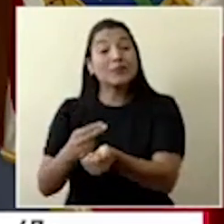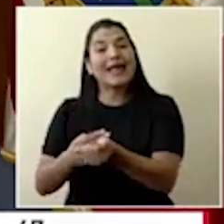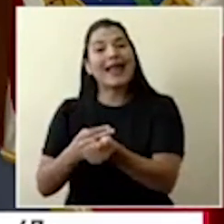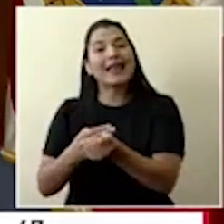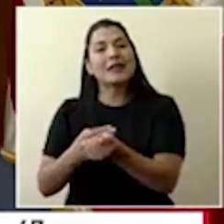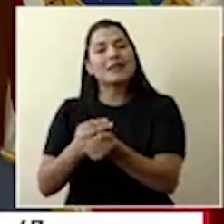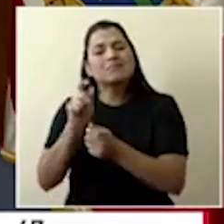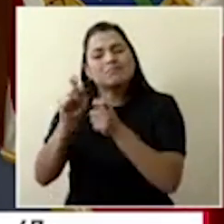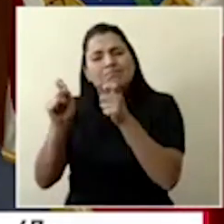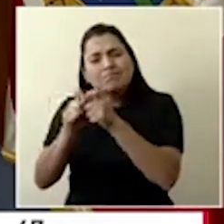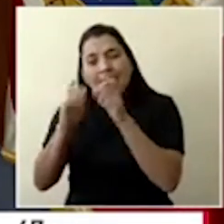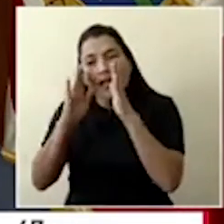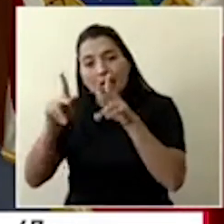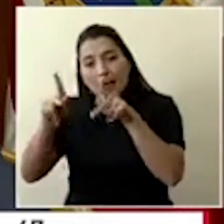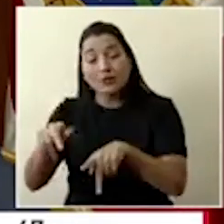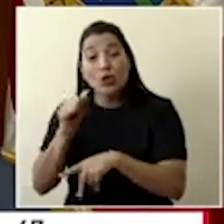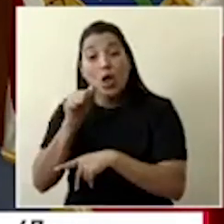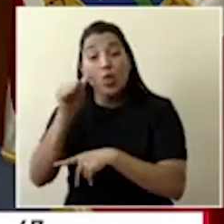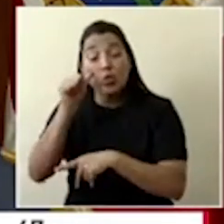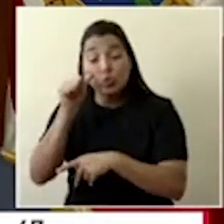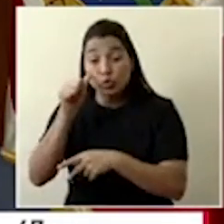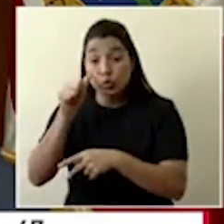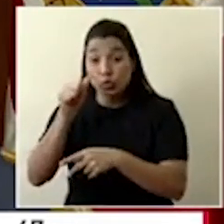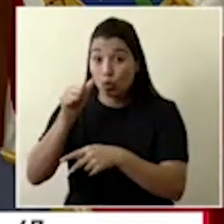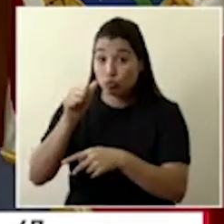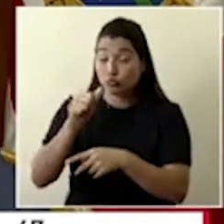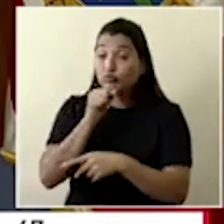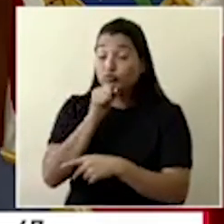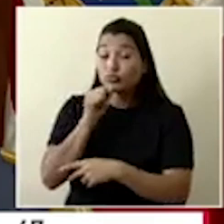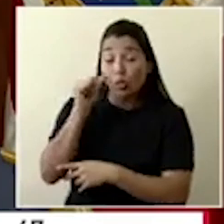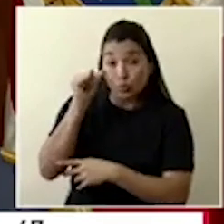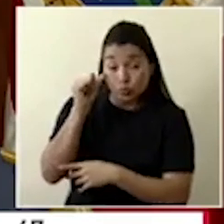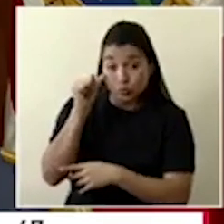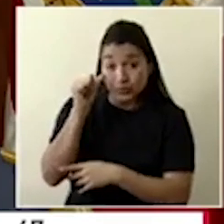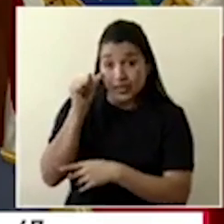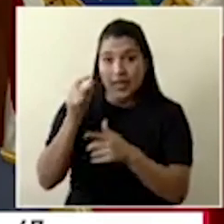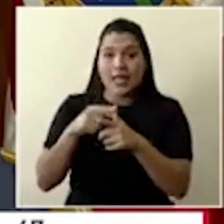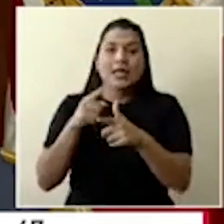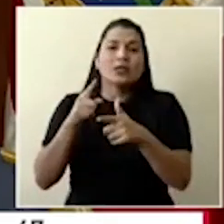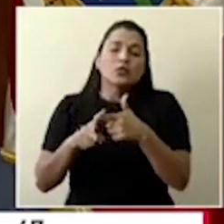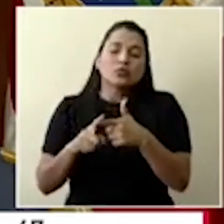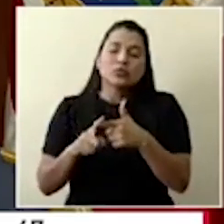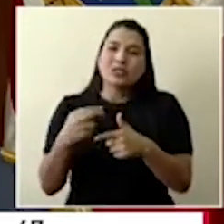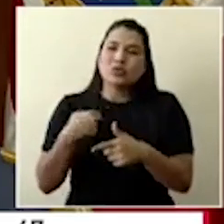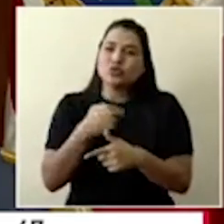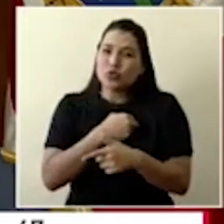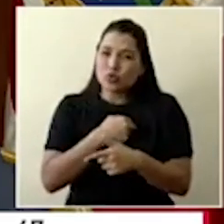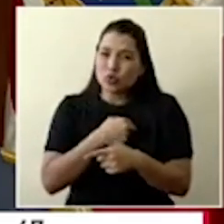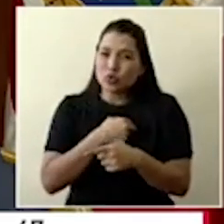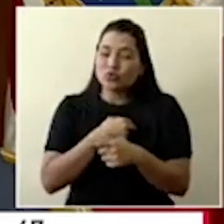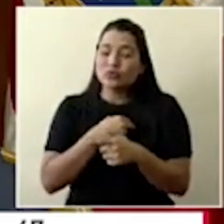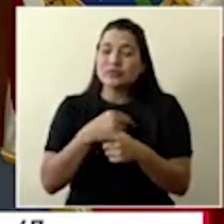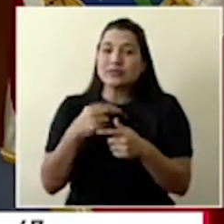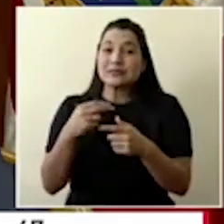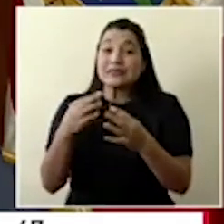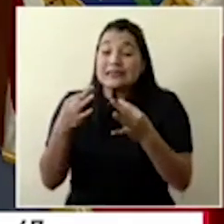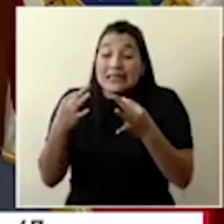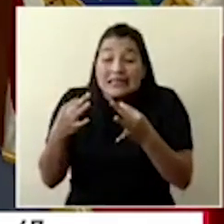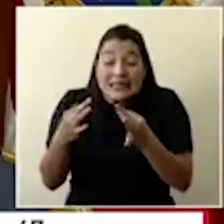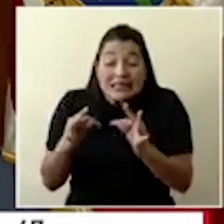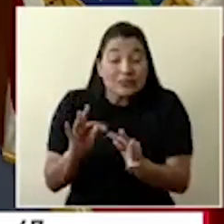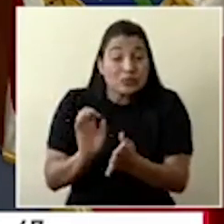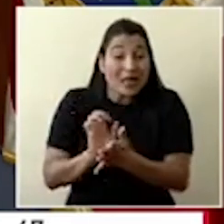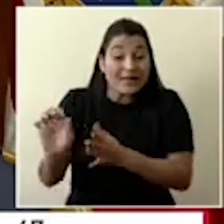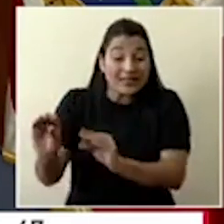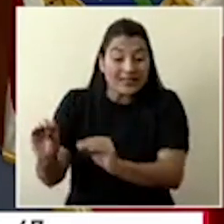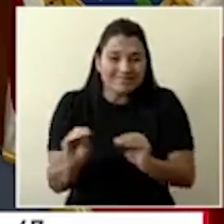queremos tratar de evitar que hayan pacientes internados en la medida de lo posible, porque por definición